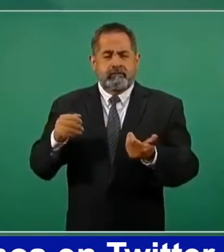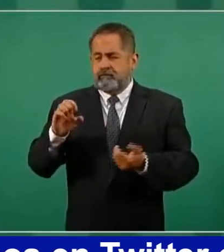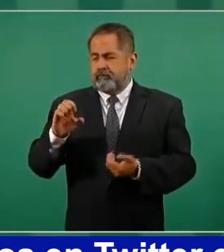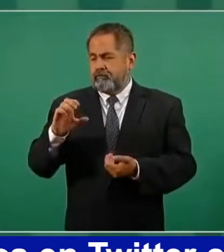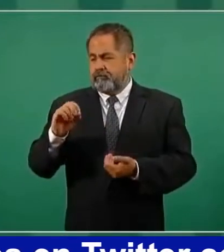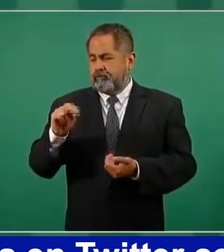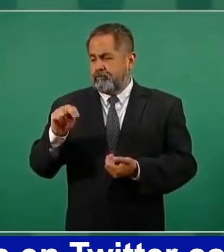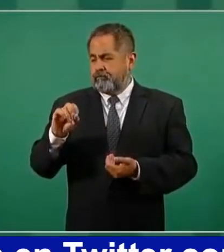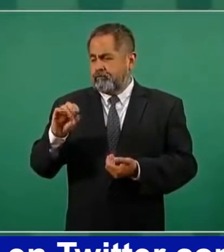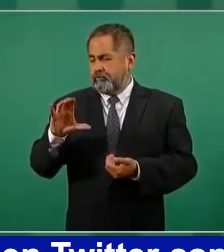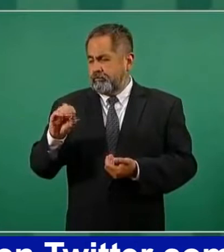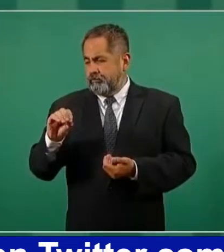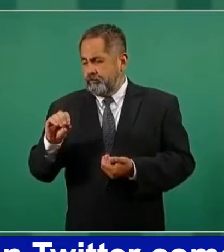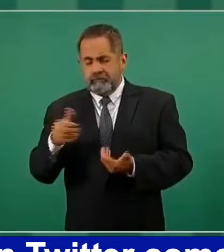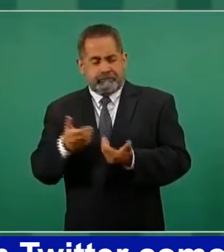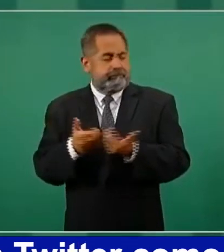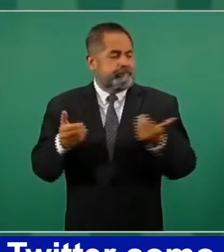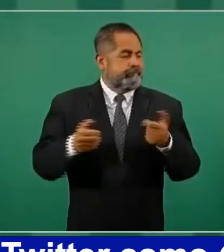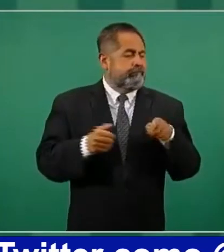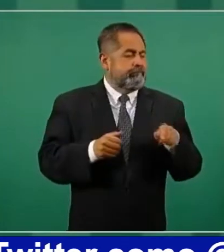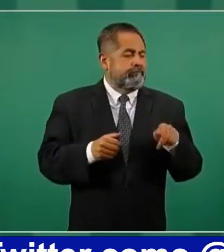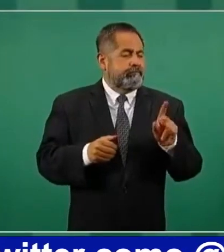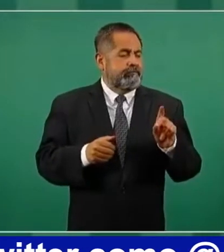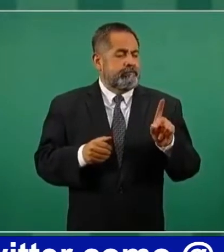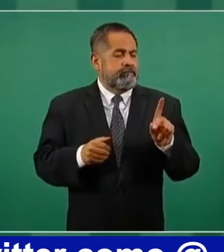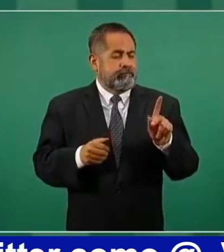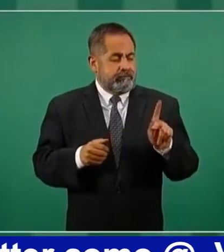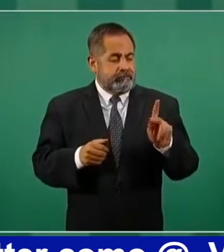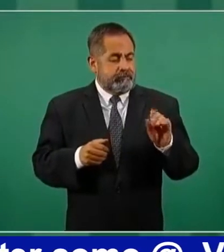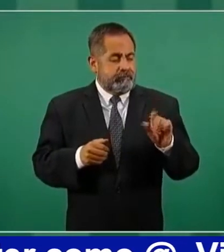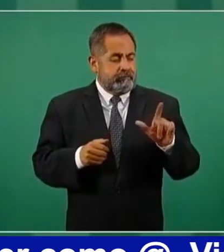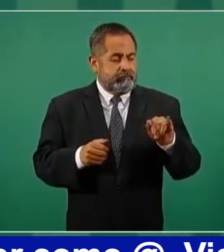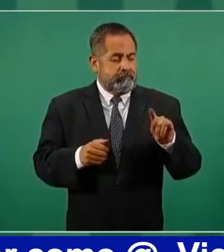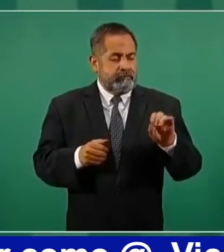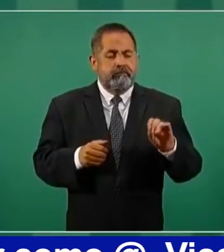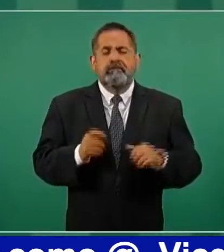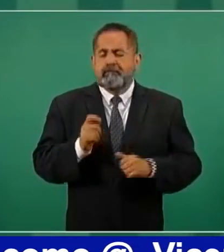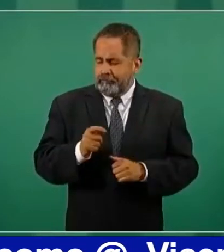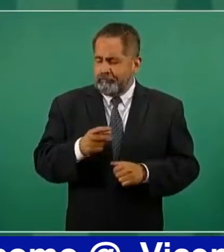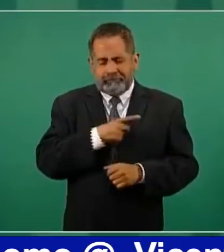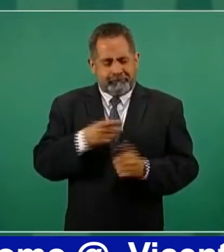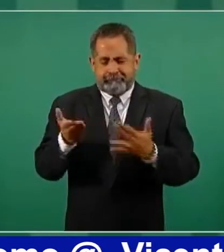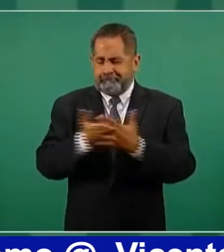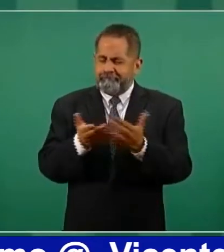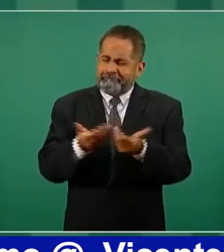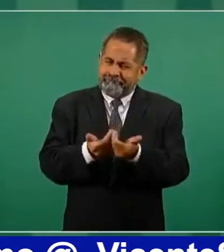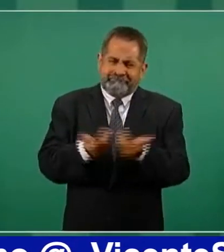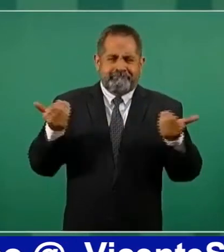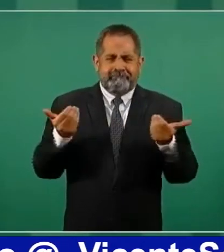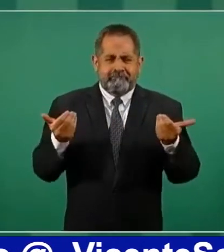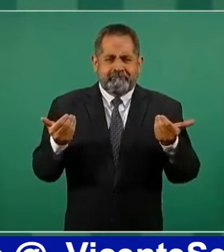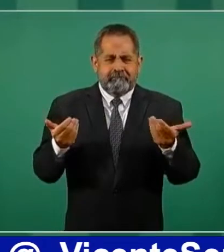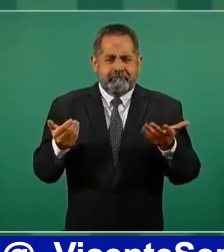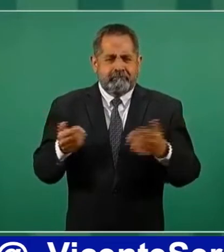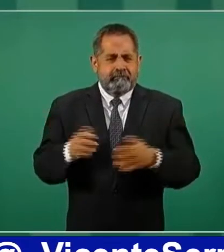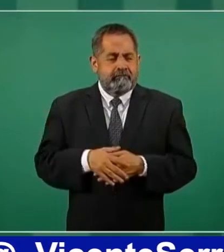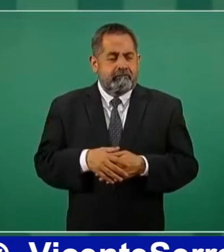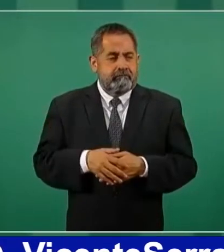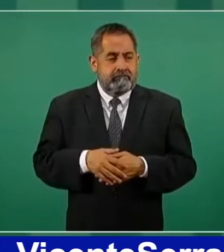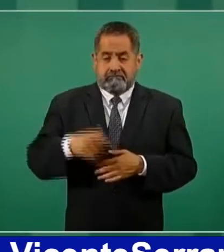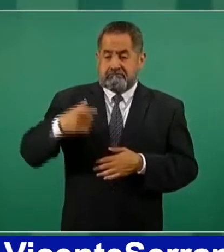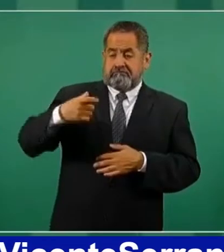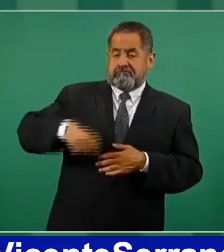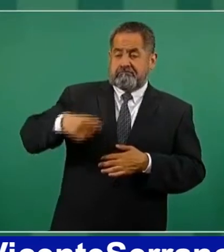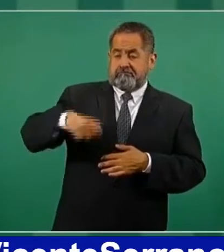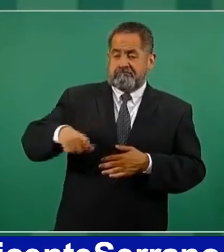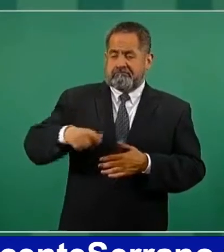es decir, al dinero, al poderoso, caballero,